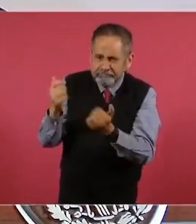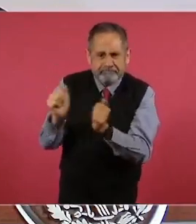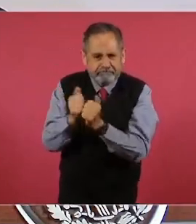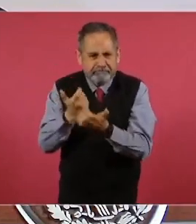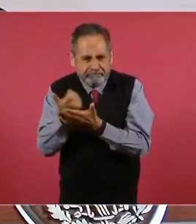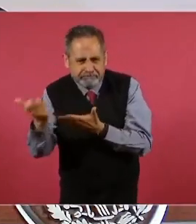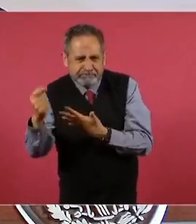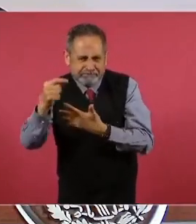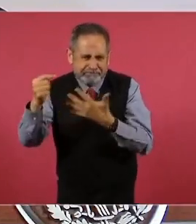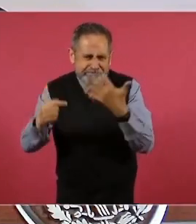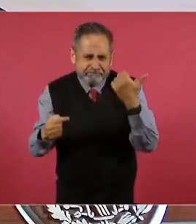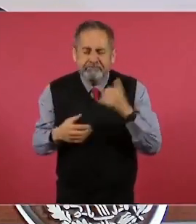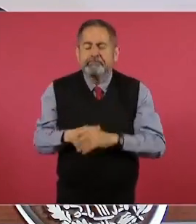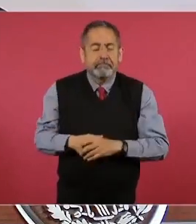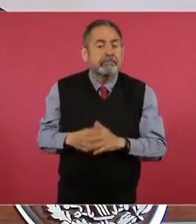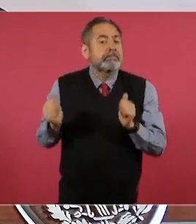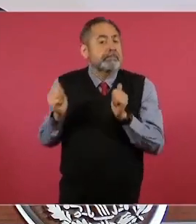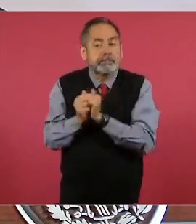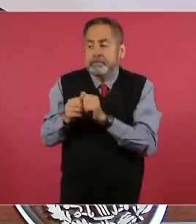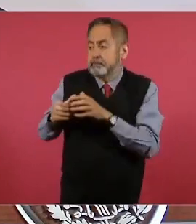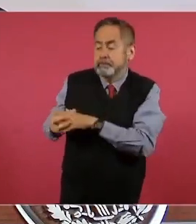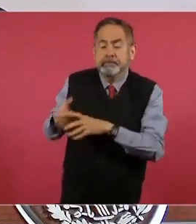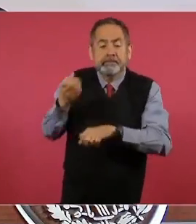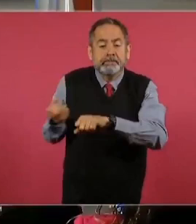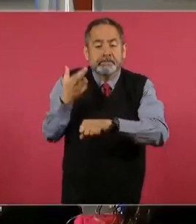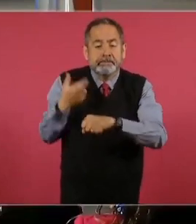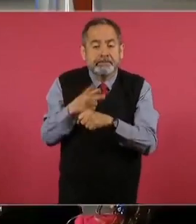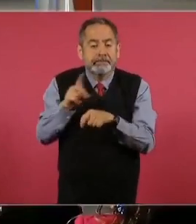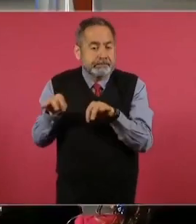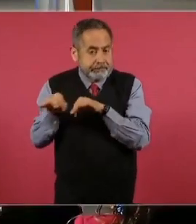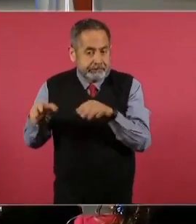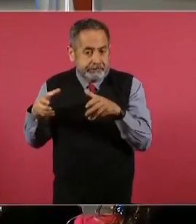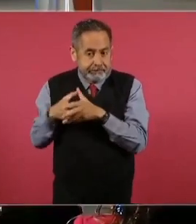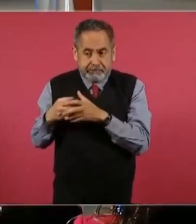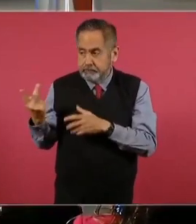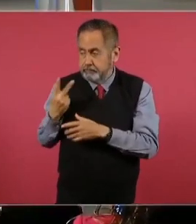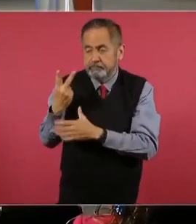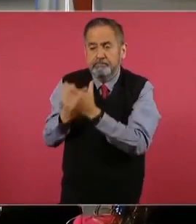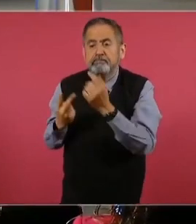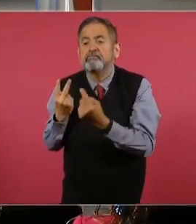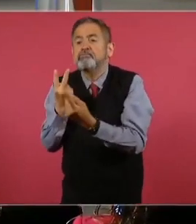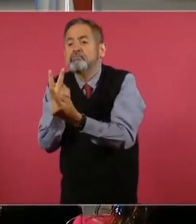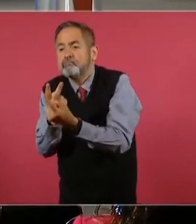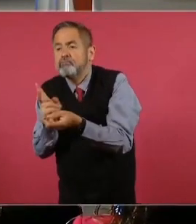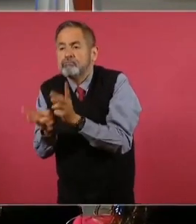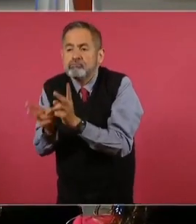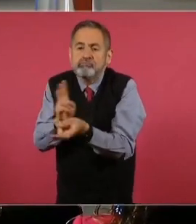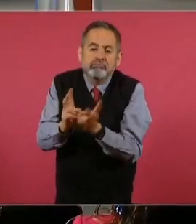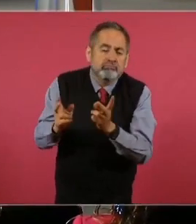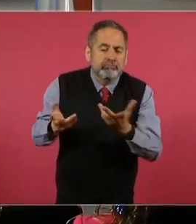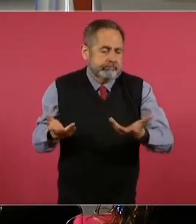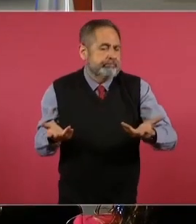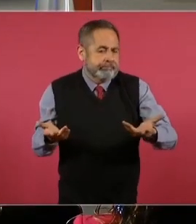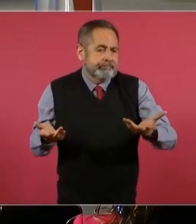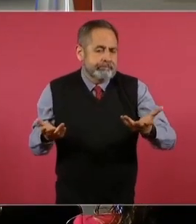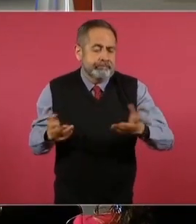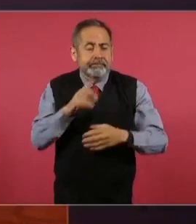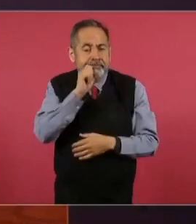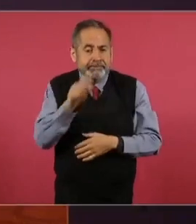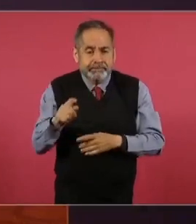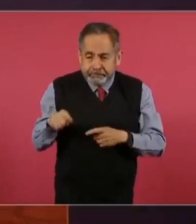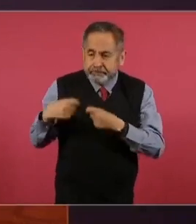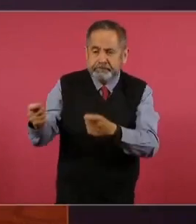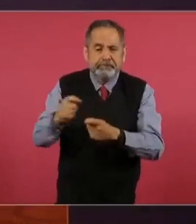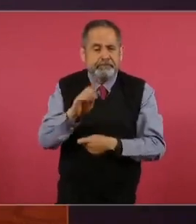la Secretaría de Empleo. De esta manera, además de recibir